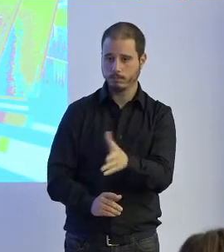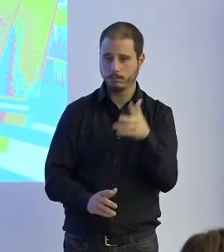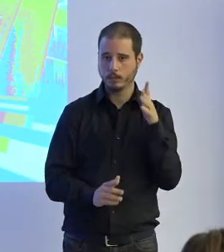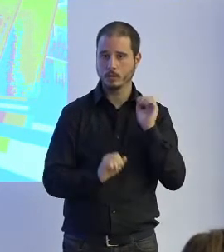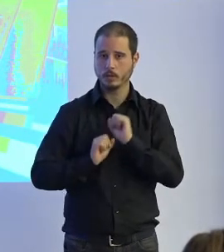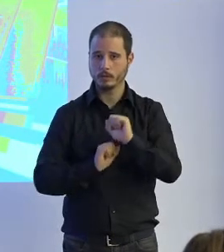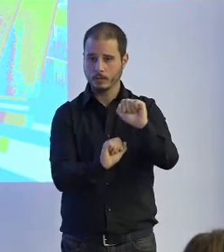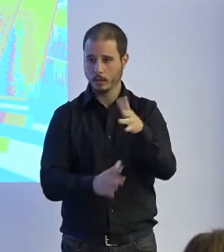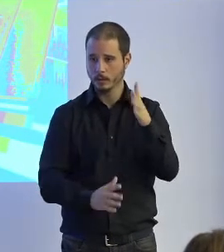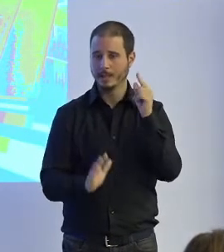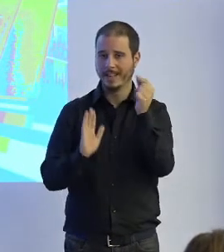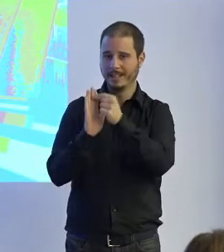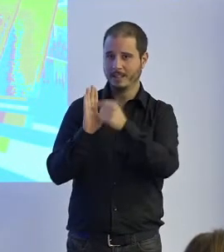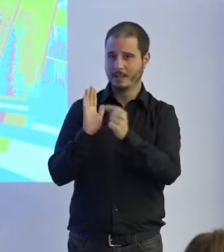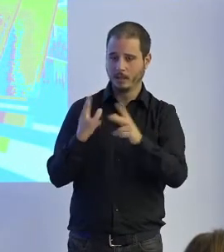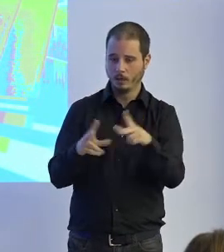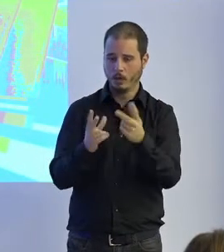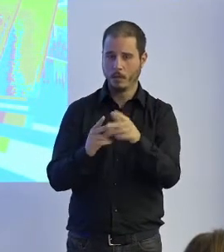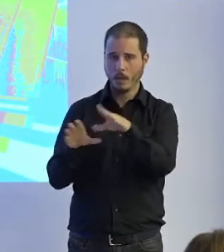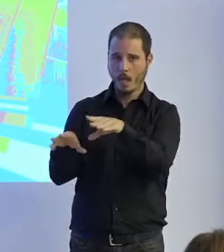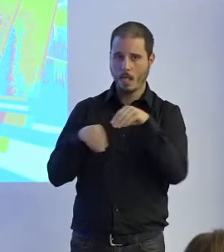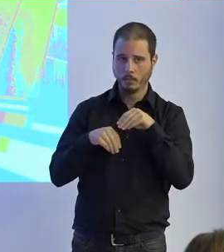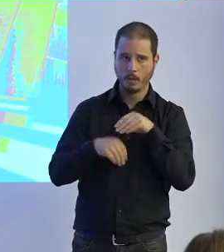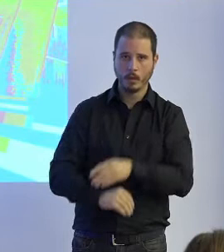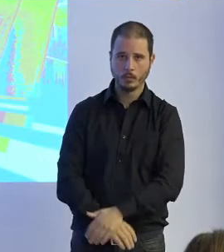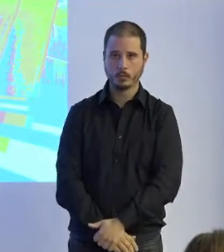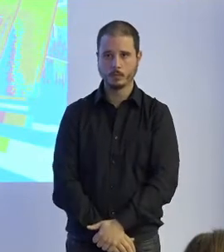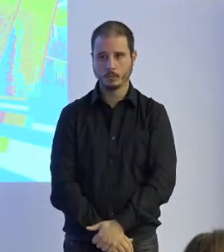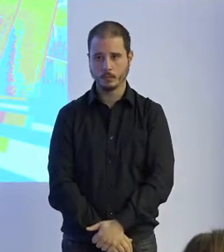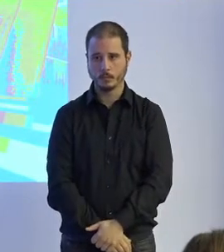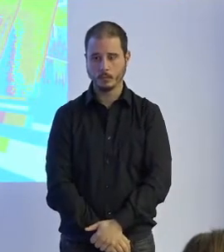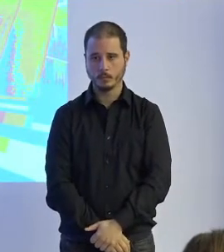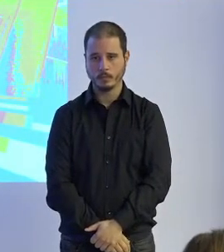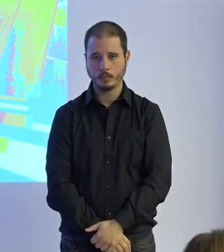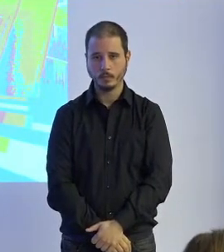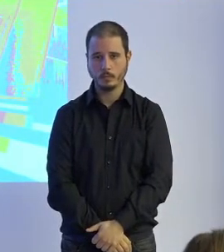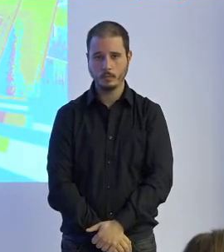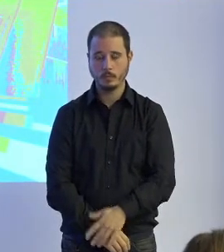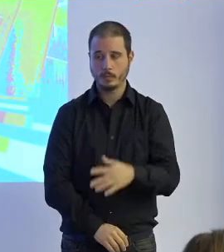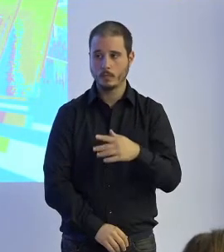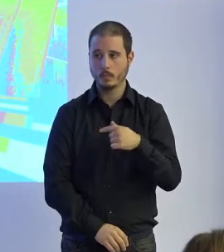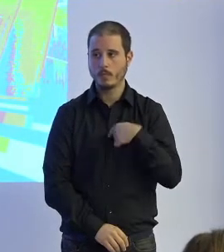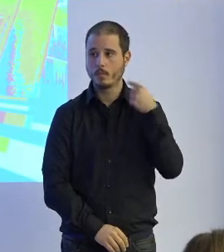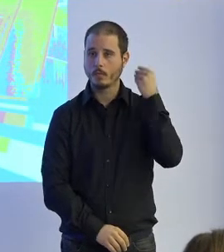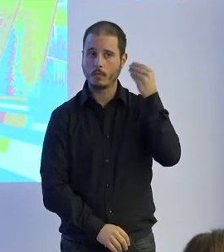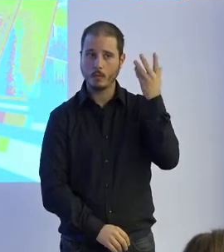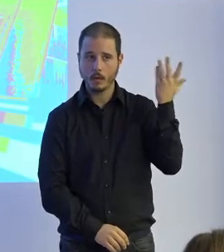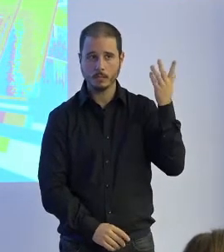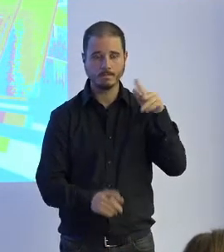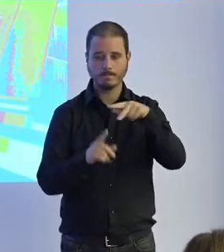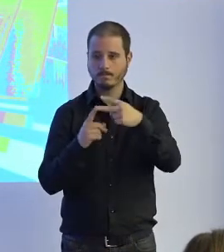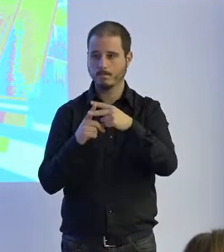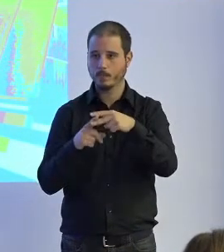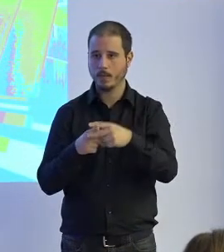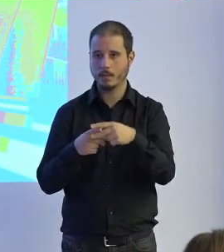criterios que sean socialmente aceptados. Para ello, en mi opinión, una de las mejores herramientas que existen